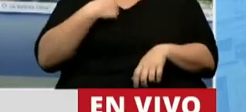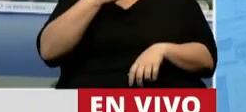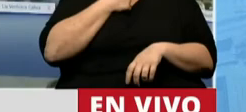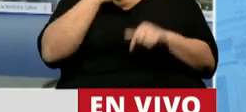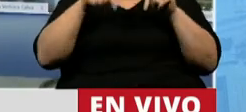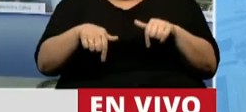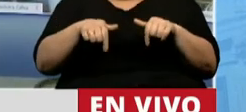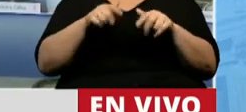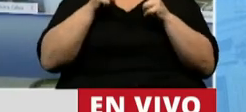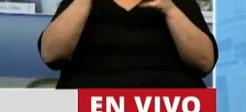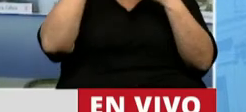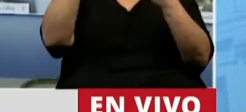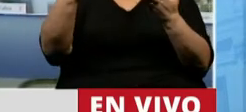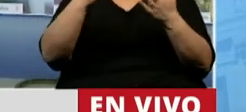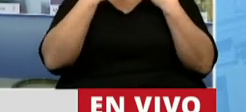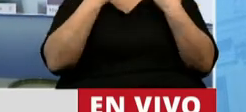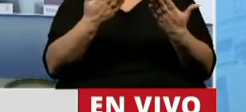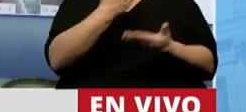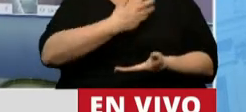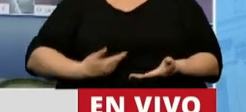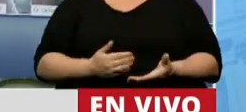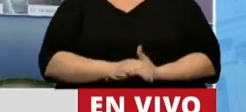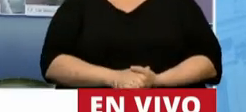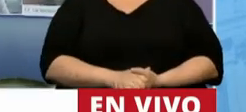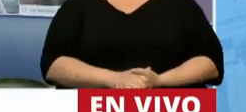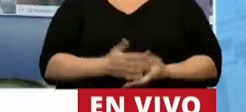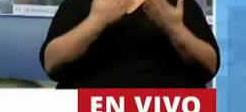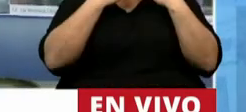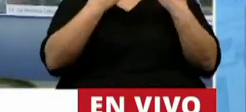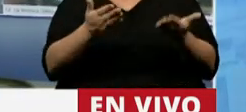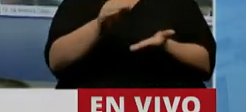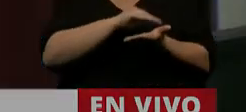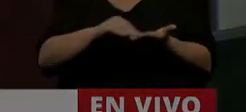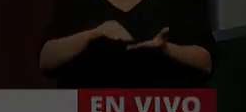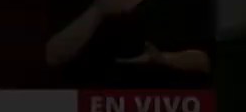dejar hoy planteado este sentido de homenaje. Muchas gracias, señor presidente. Gracias, diputado Carro.